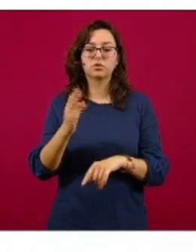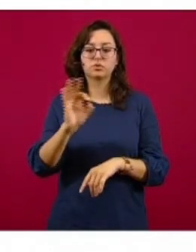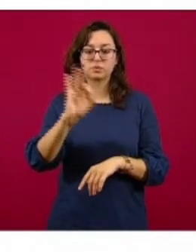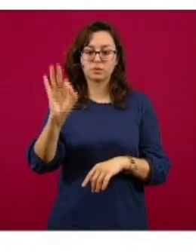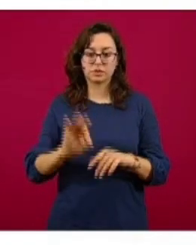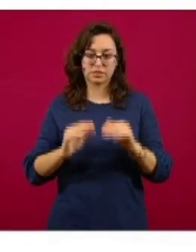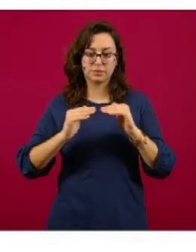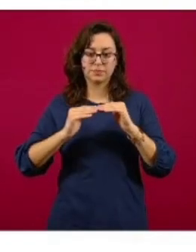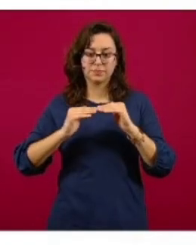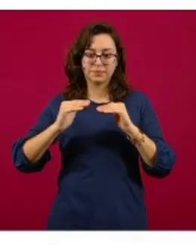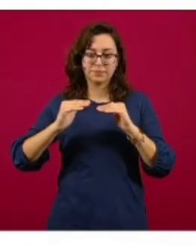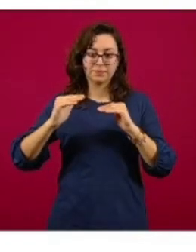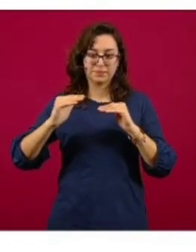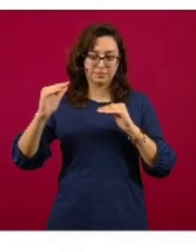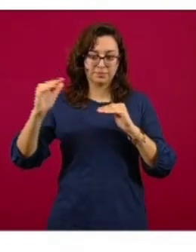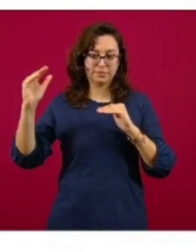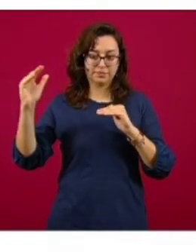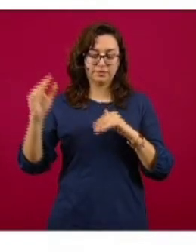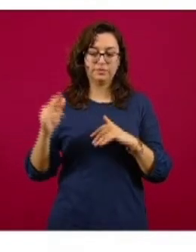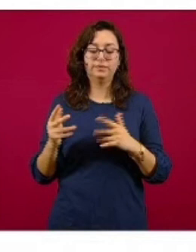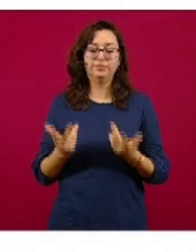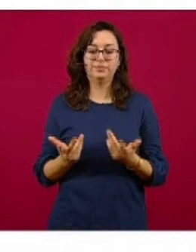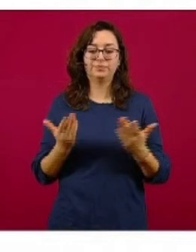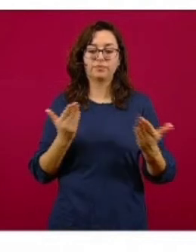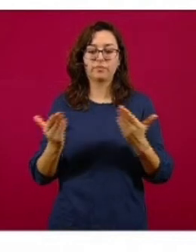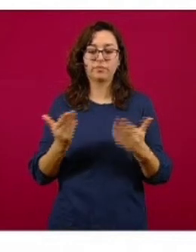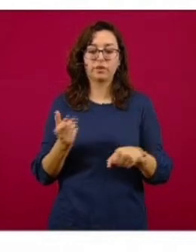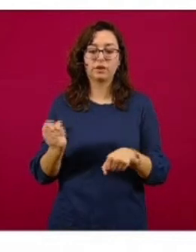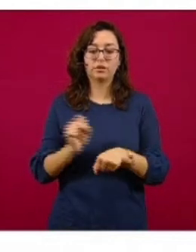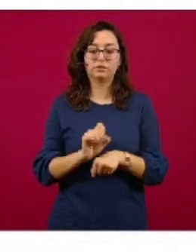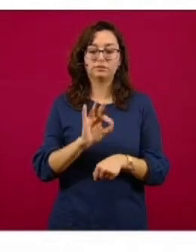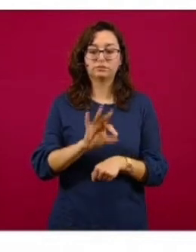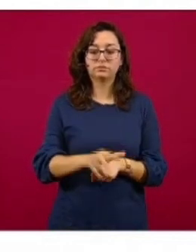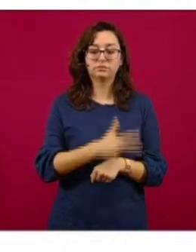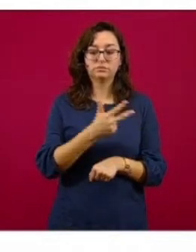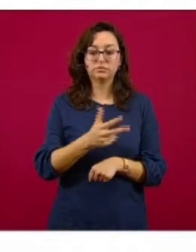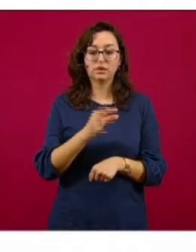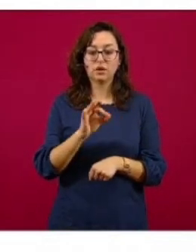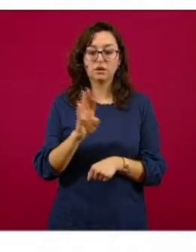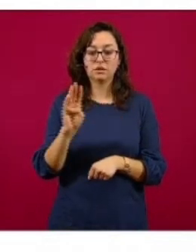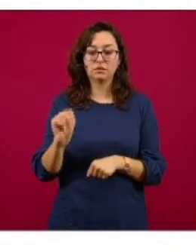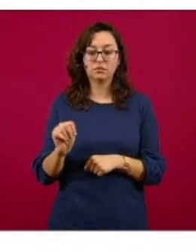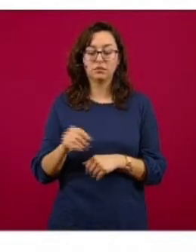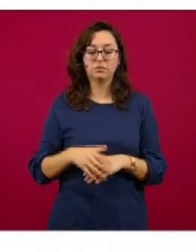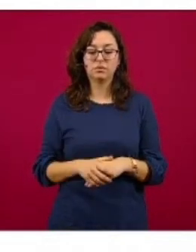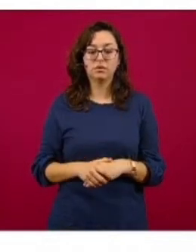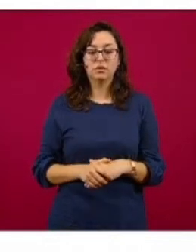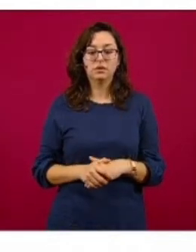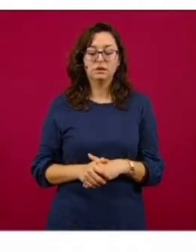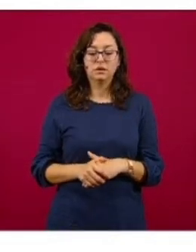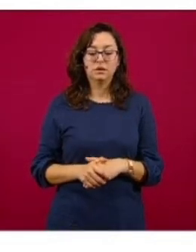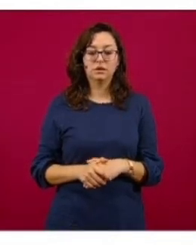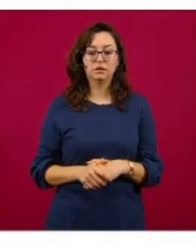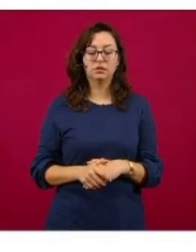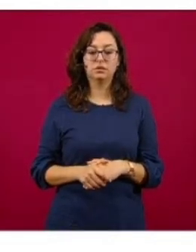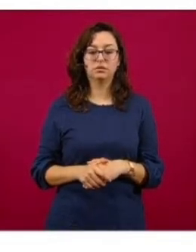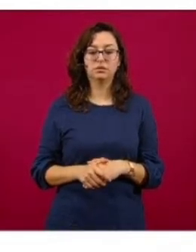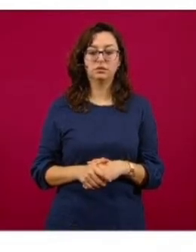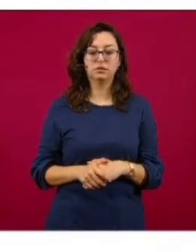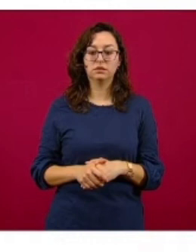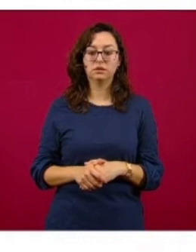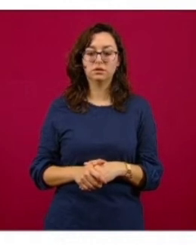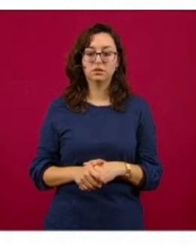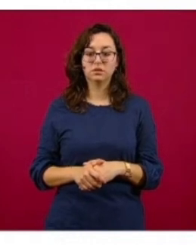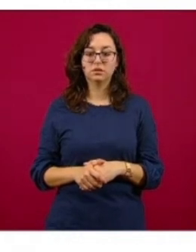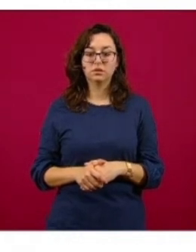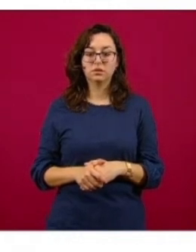justo la diferencia del comportamiento entre la semana 48 y 49. Para efectos de lo que hemos visto